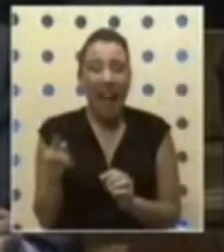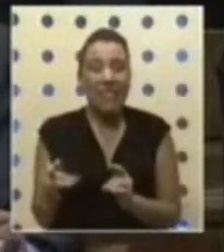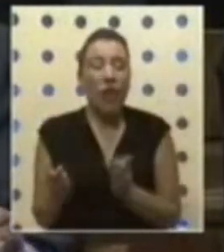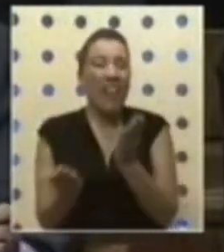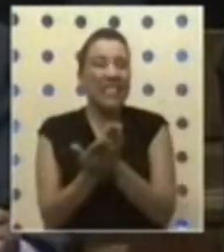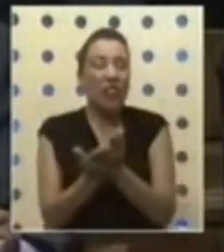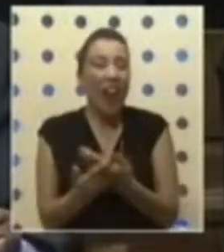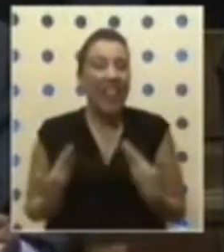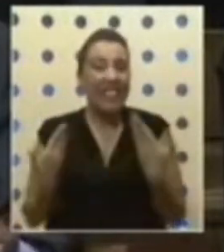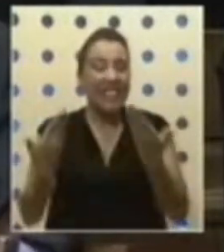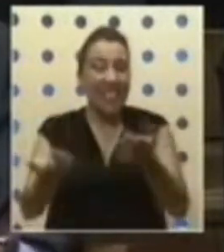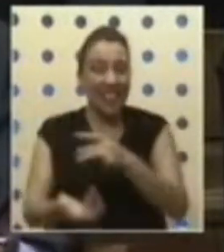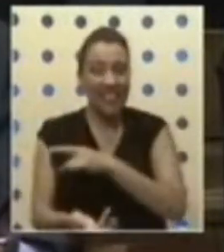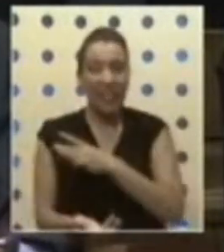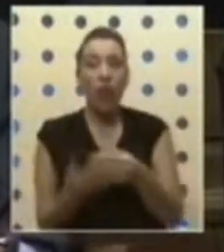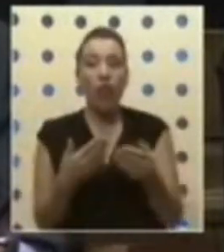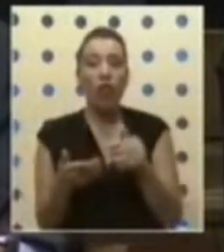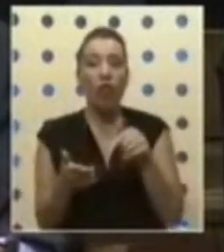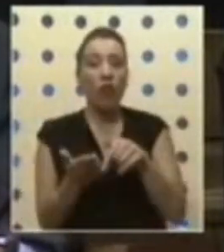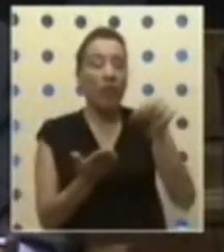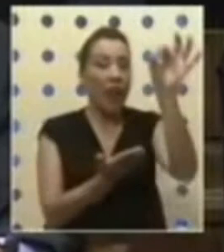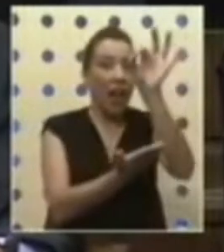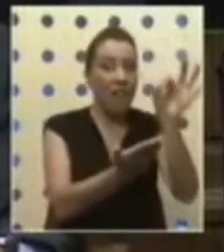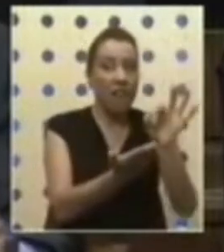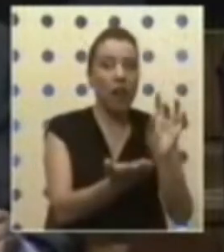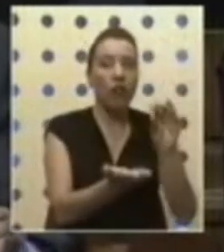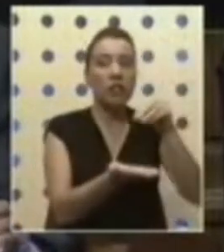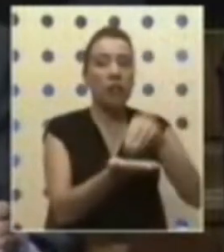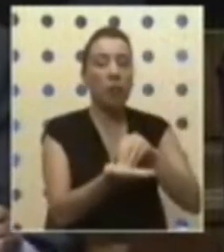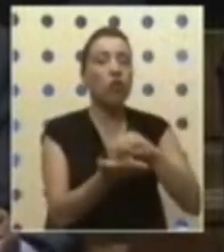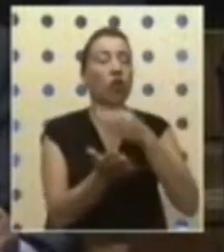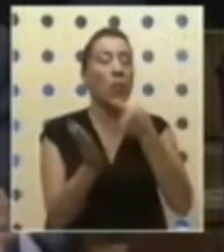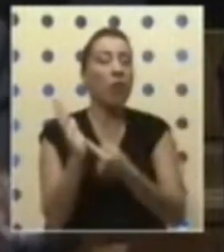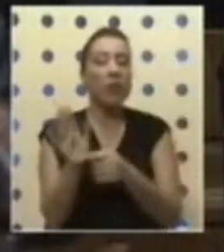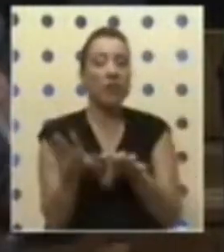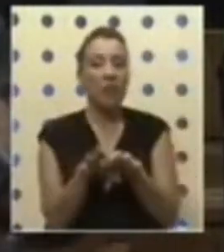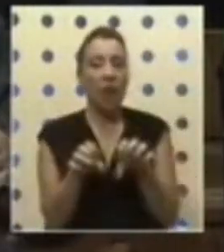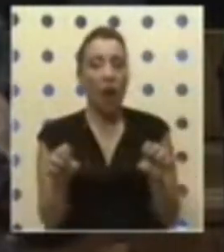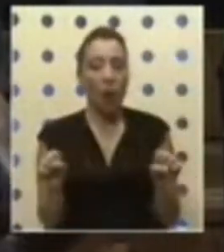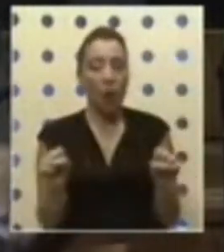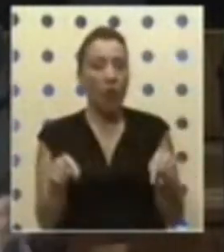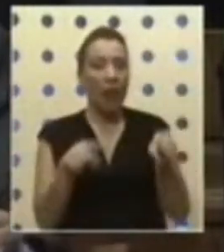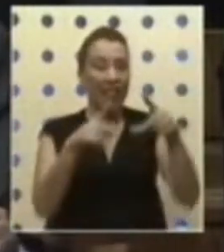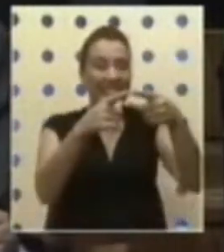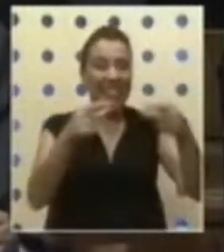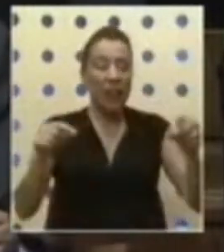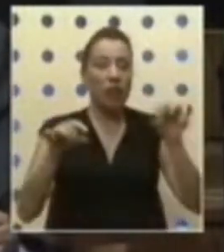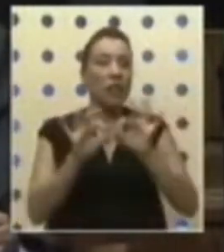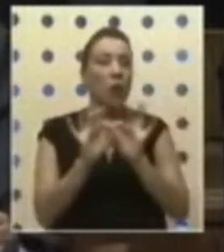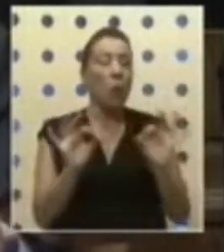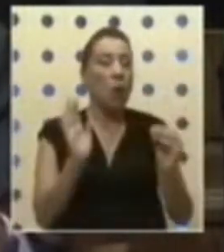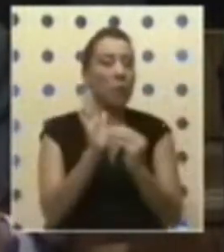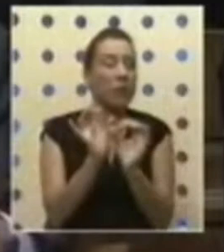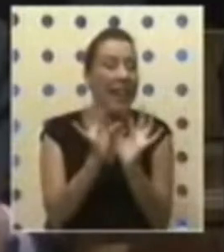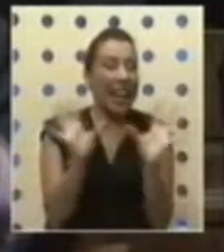escolares que se emiten en Chile, en el cual esta faja no aparece, obviamente, como está establecido en el acuerdo. Este rectángulo sin ninguna definición